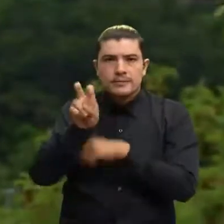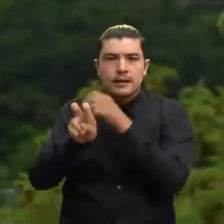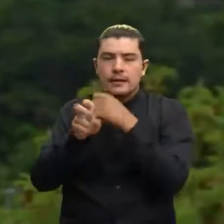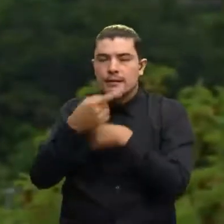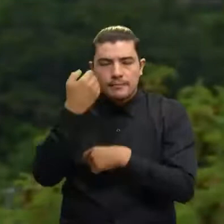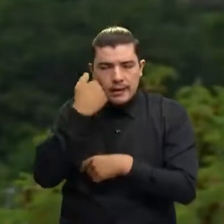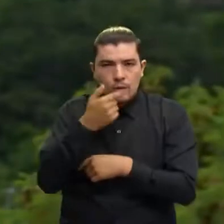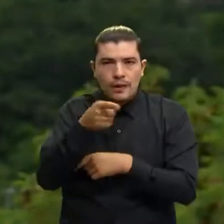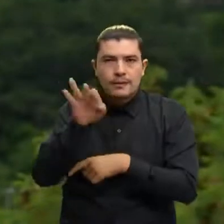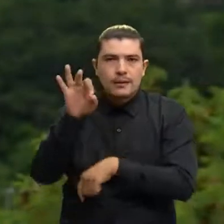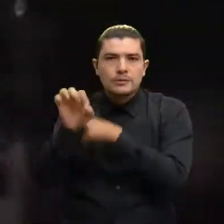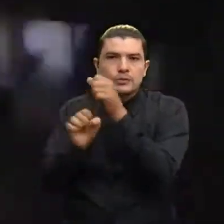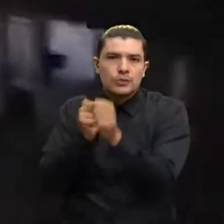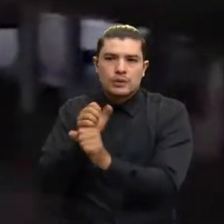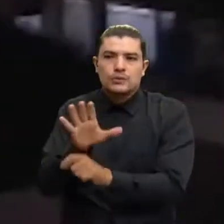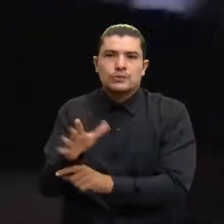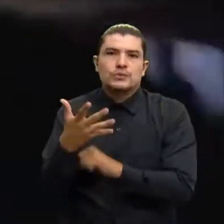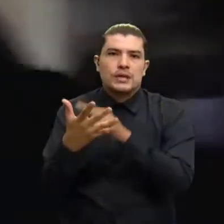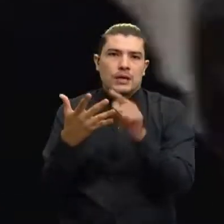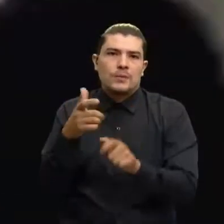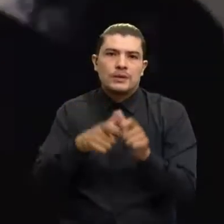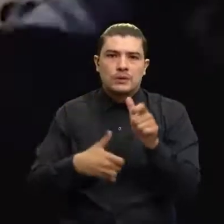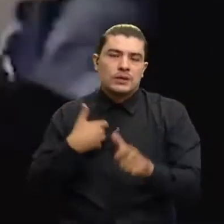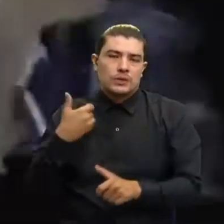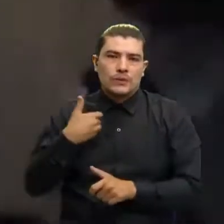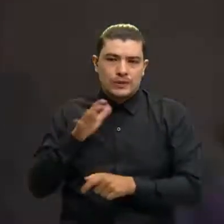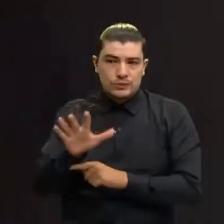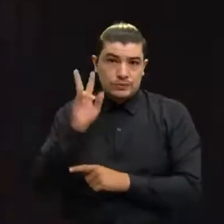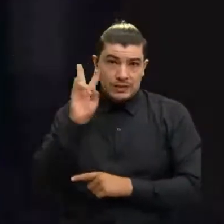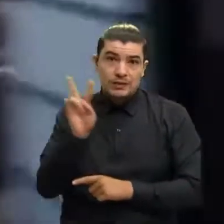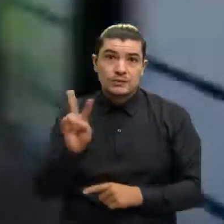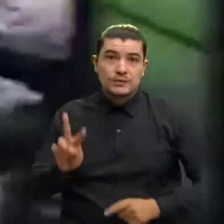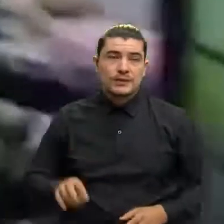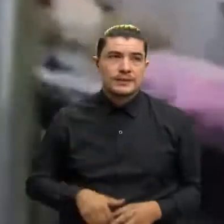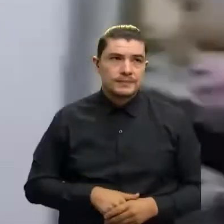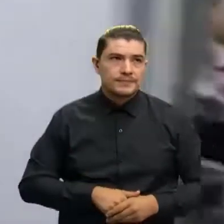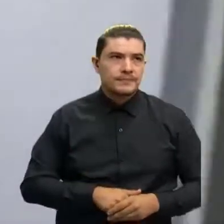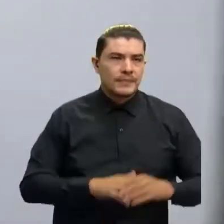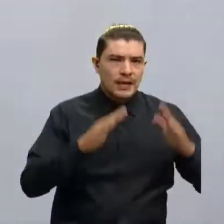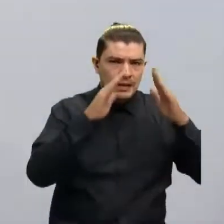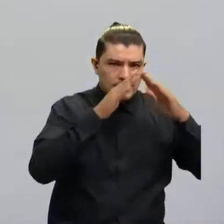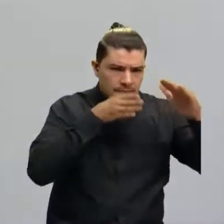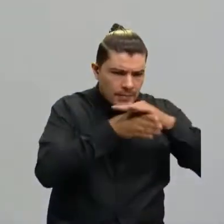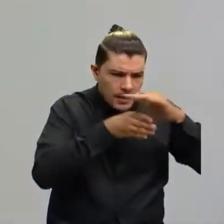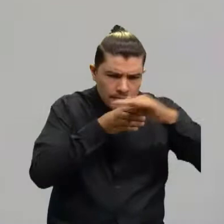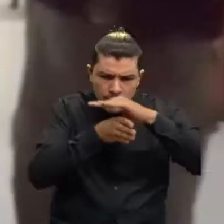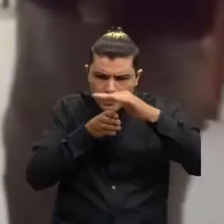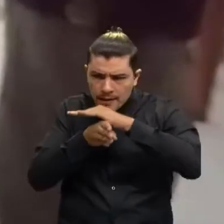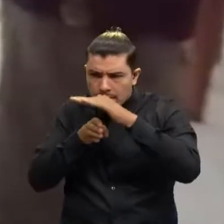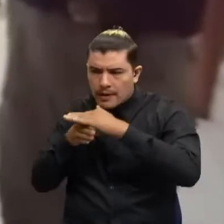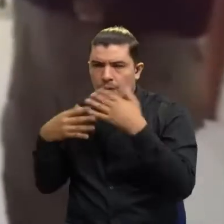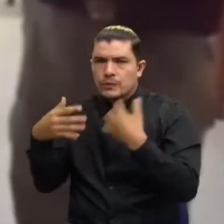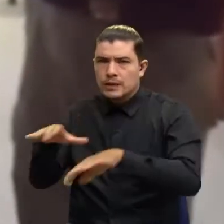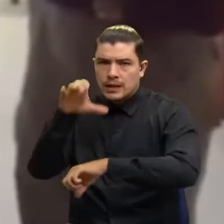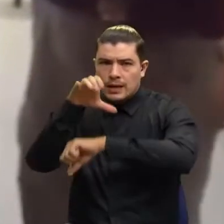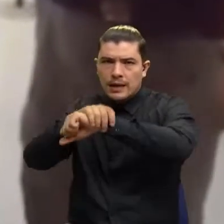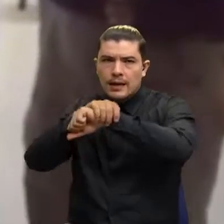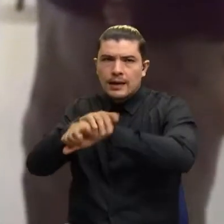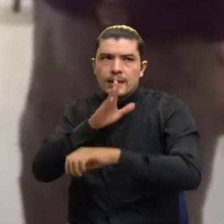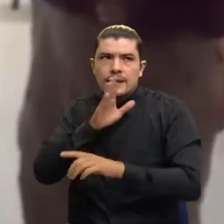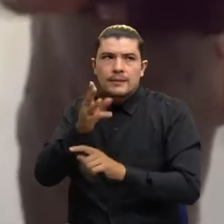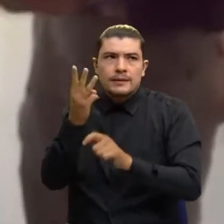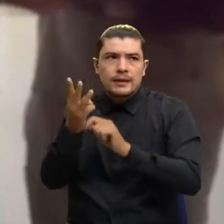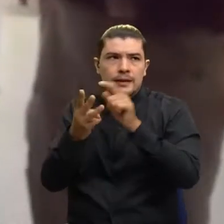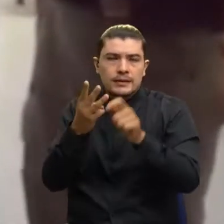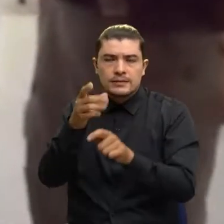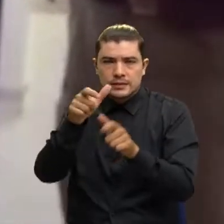establecimientos. En medio del operativo a un estudio de modelos WETCAN, fueron capturados tres ciudadanos de nacionalidad